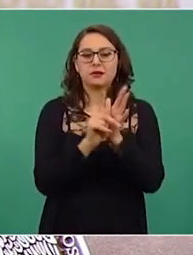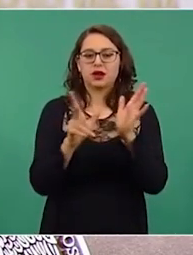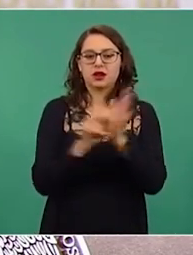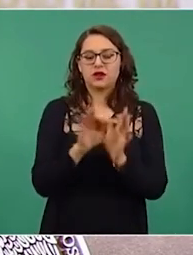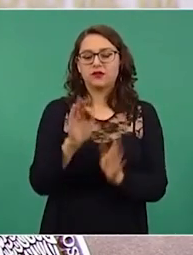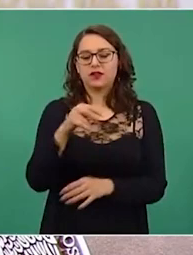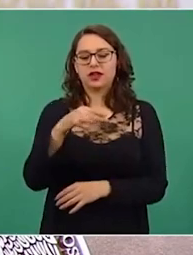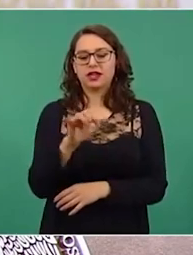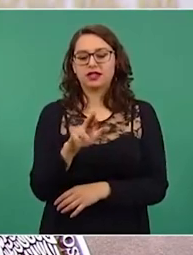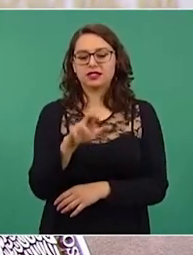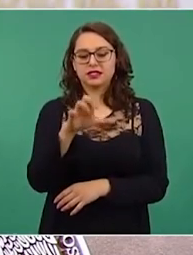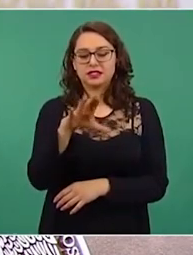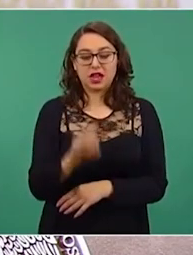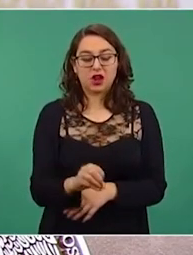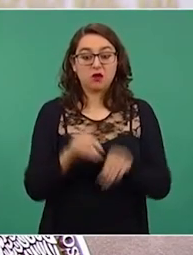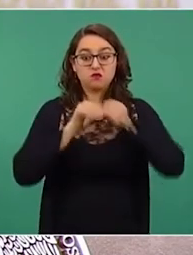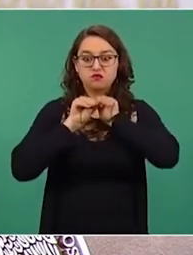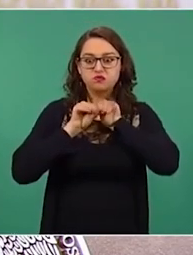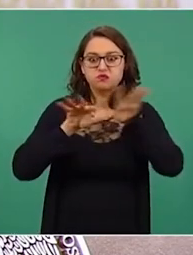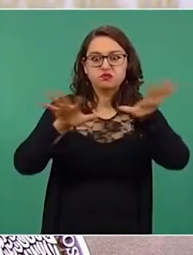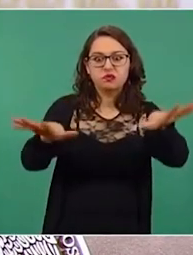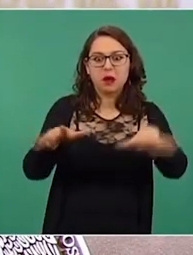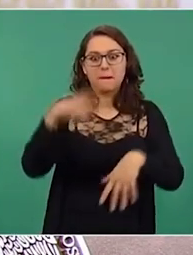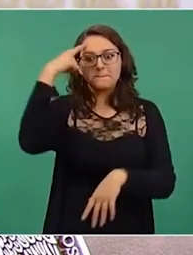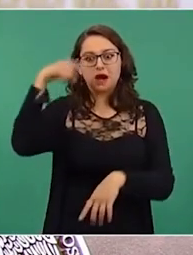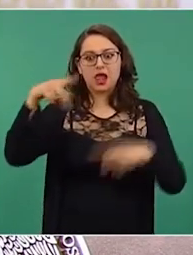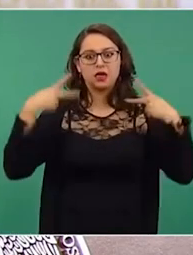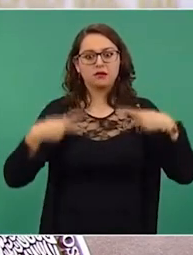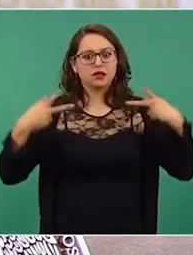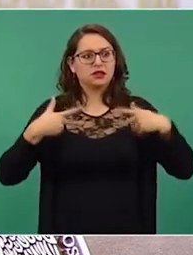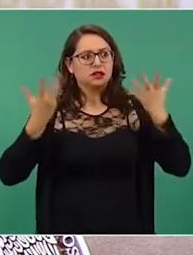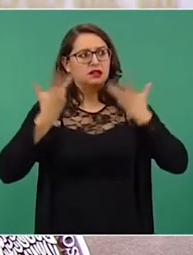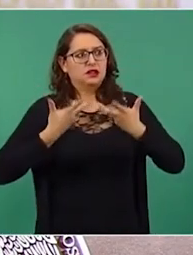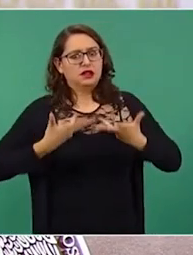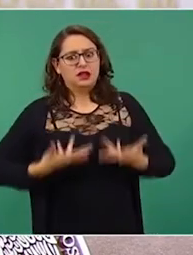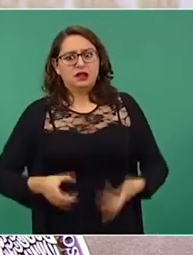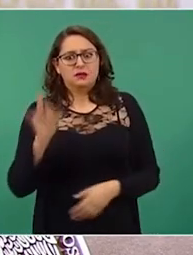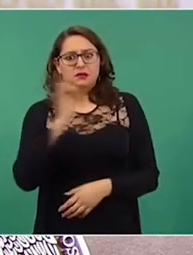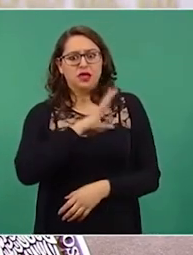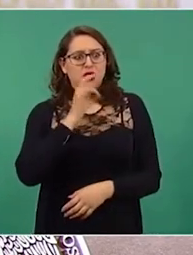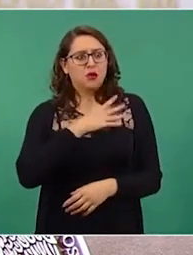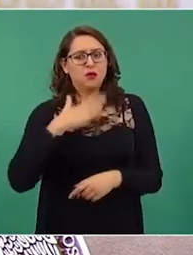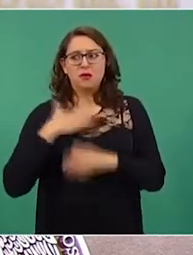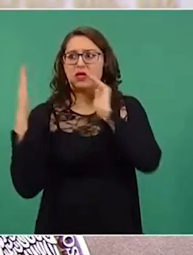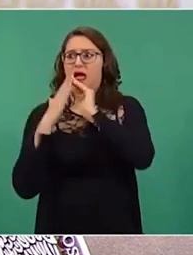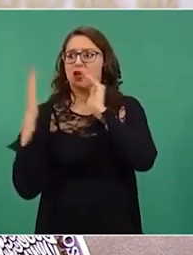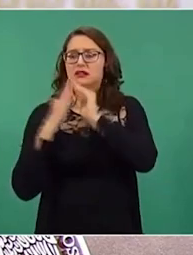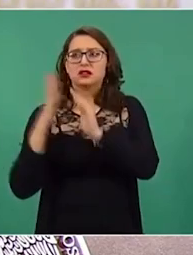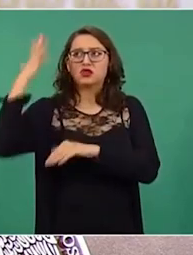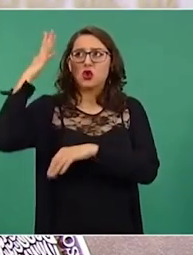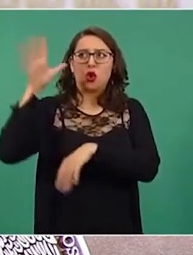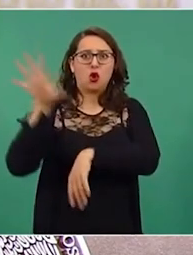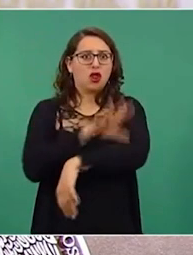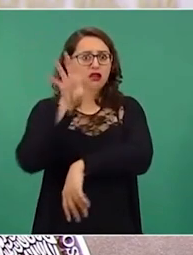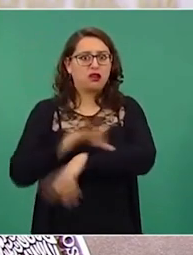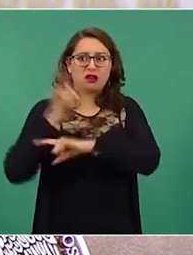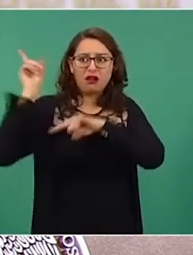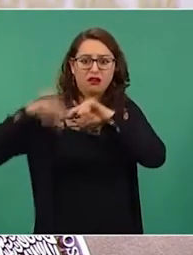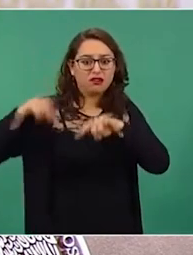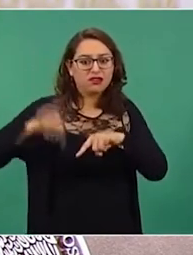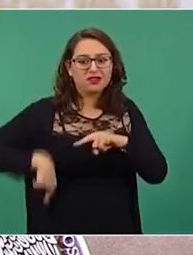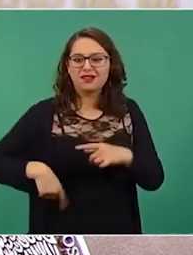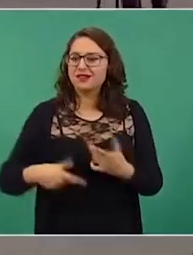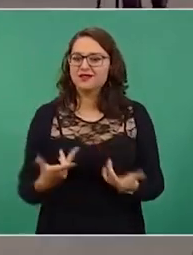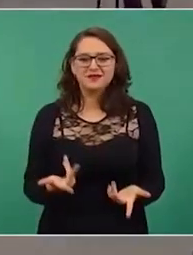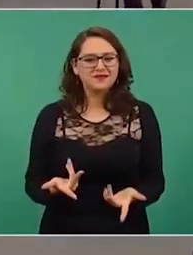artículo que busca crear miedo entre las personas que tienen paneles solares en sus hogares, con el argumento falso